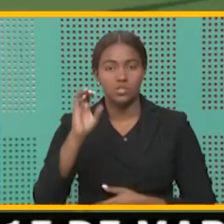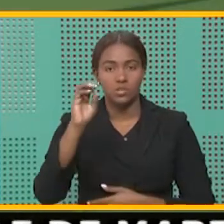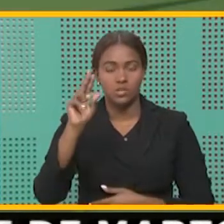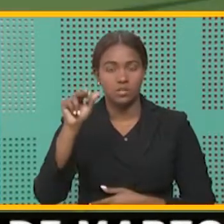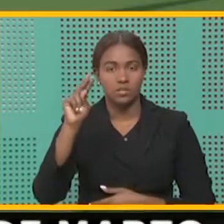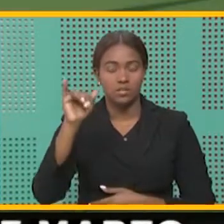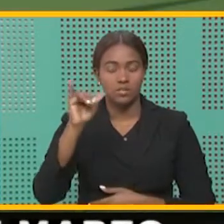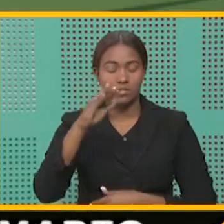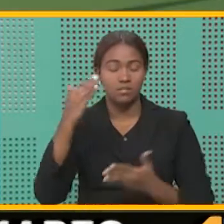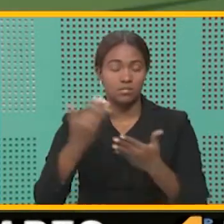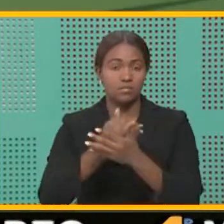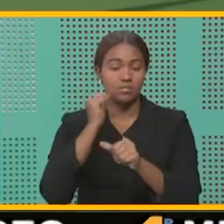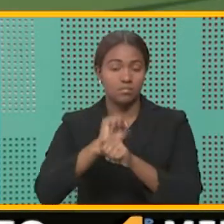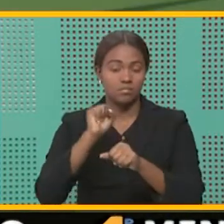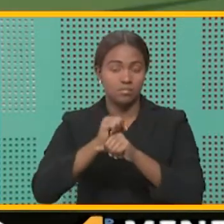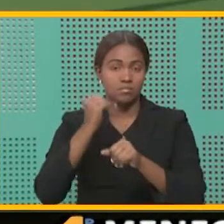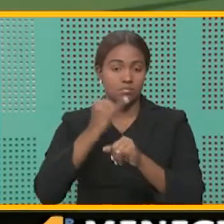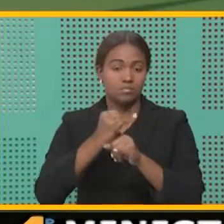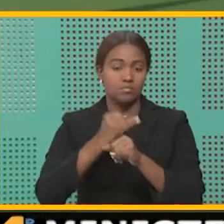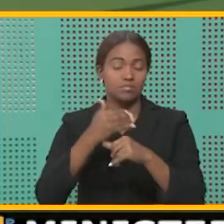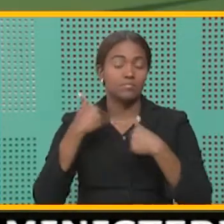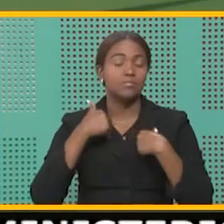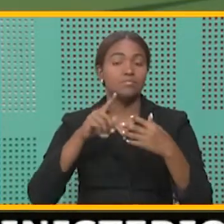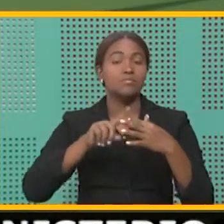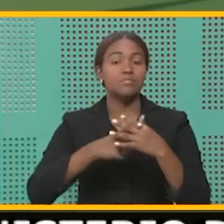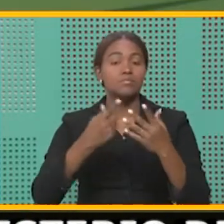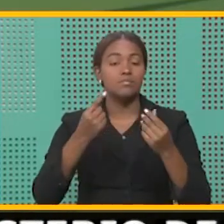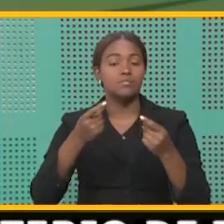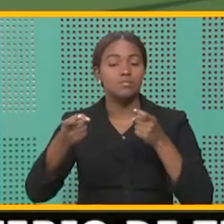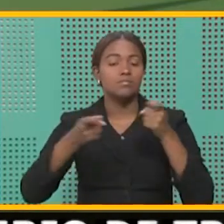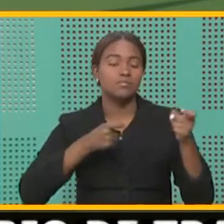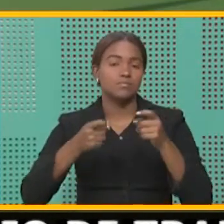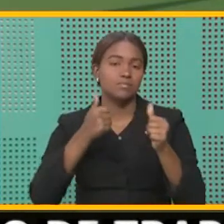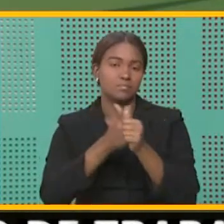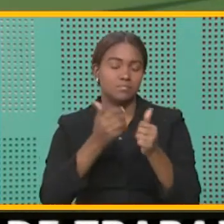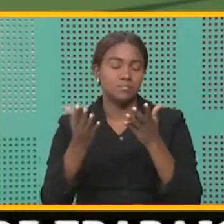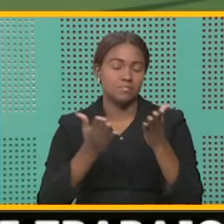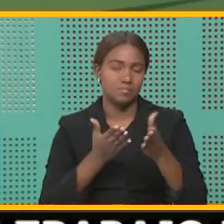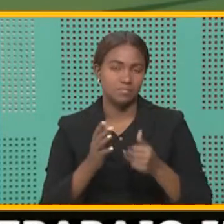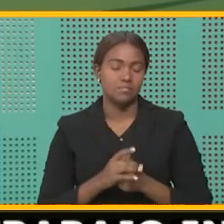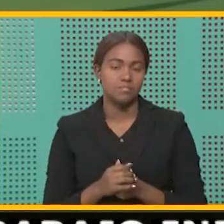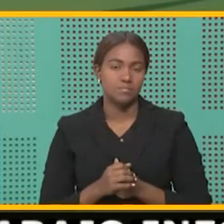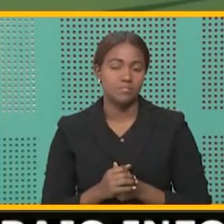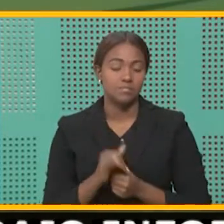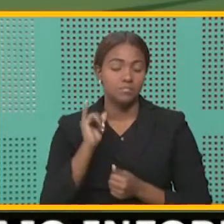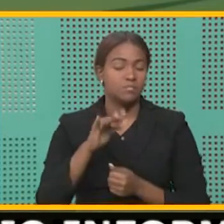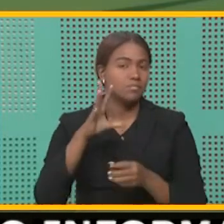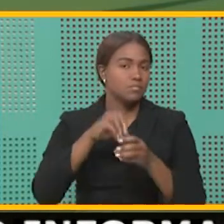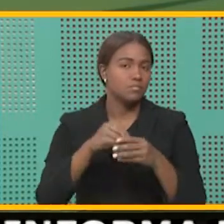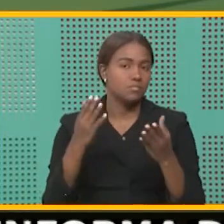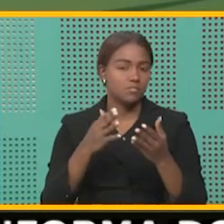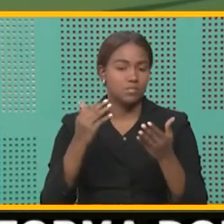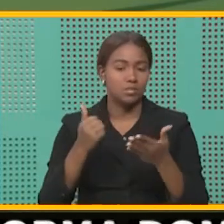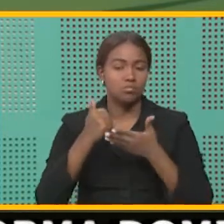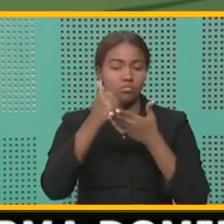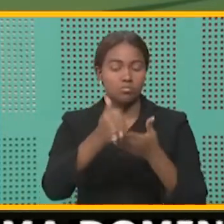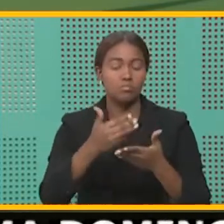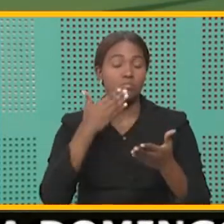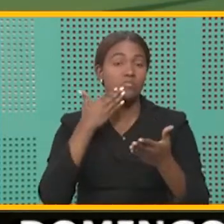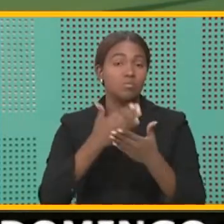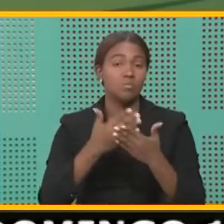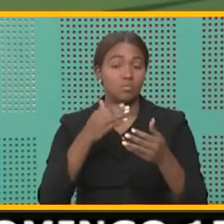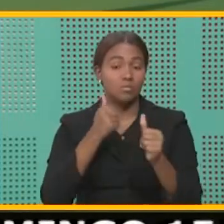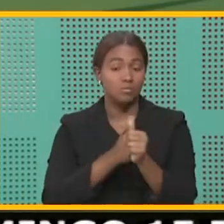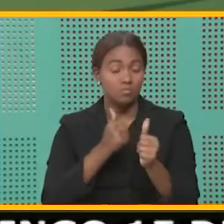institucional, tiene las funciones de rectorar ese servicio. Eso implica asegurar la calidad de la